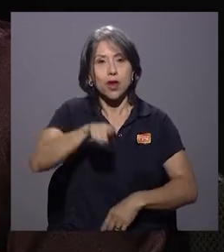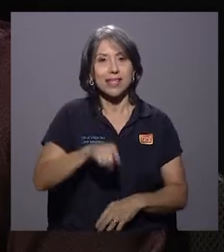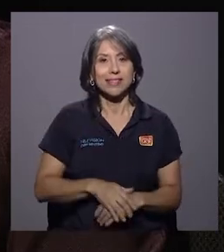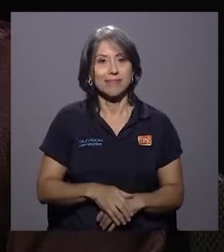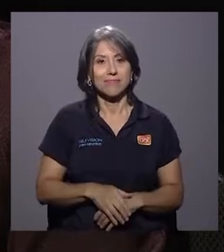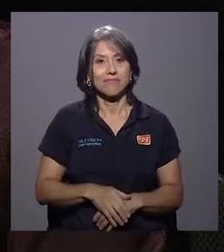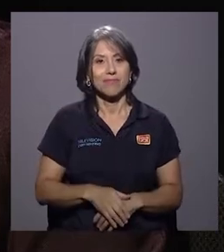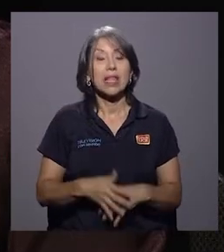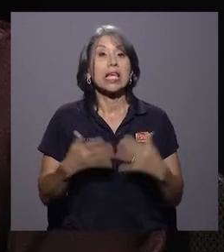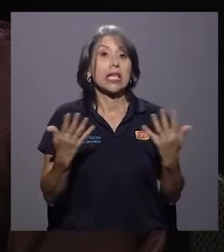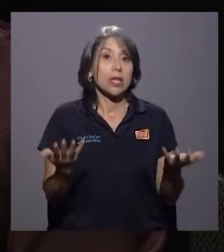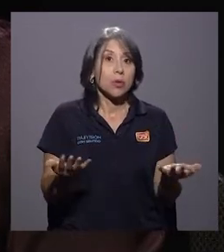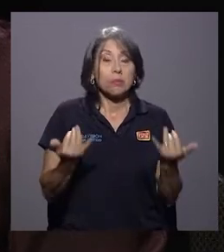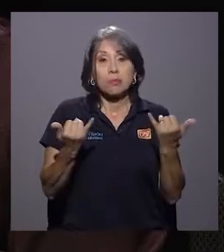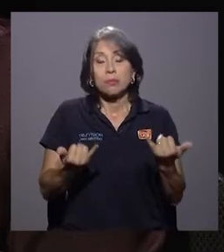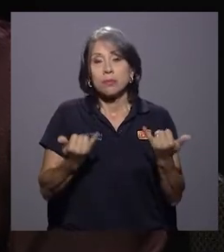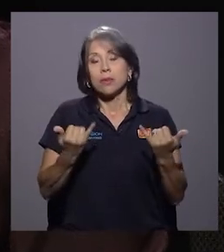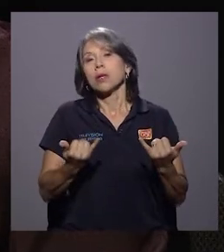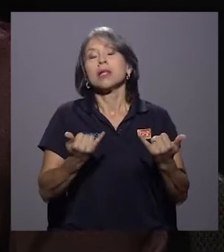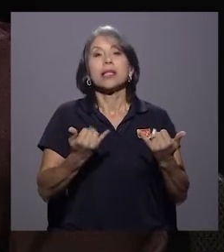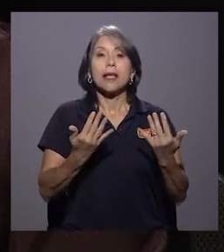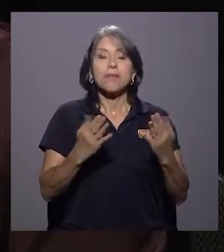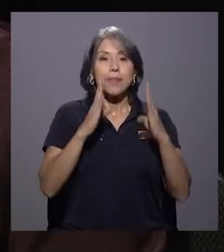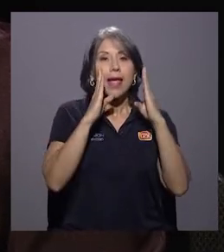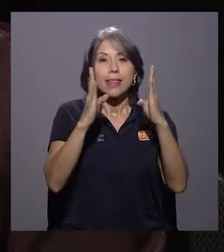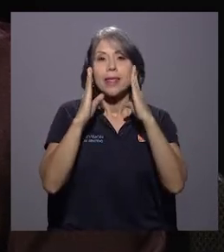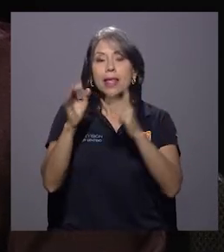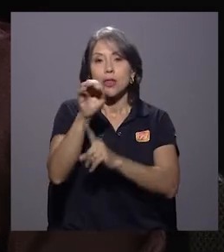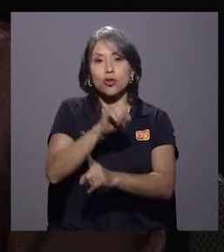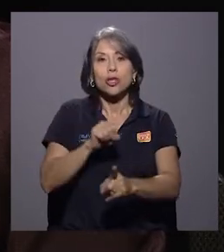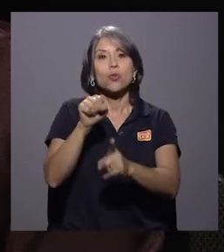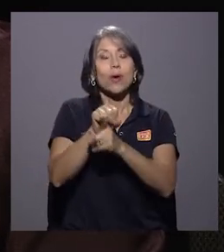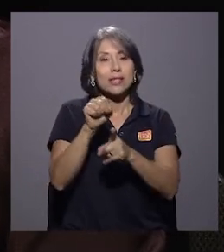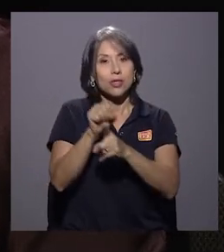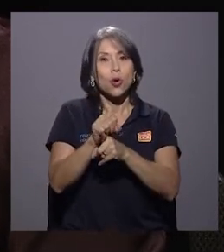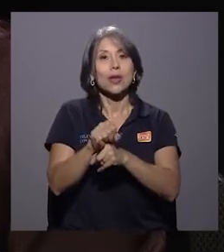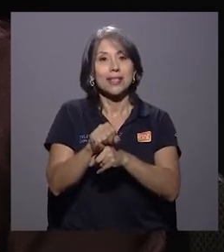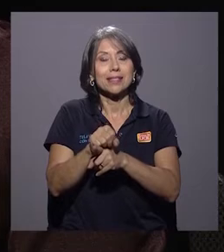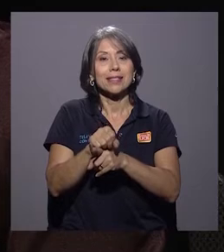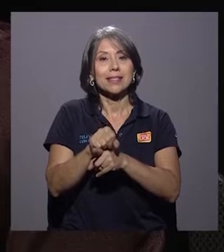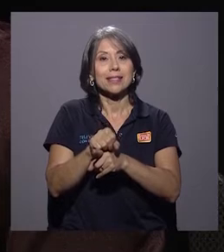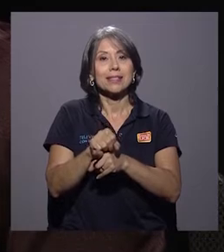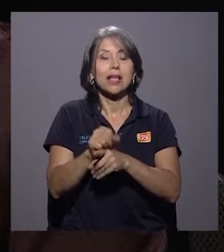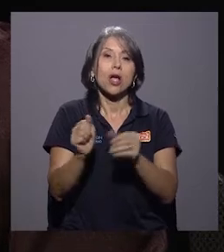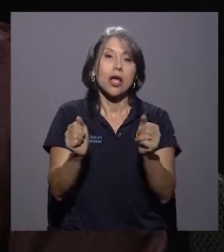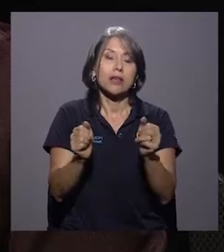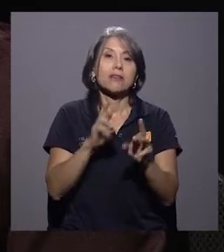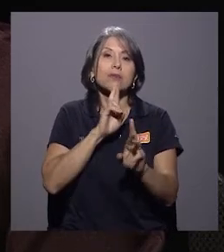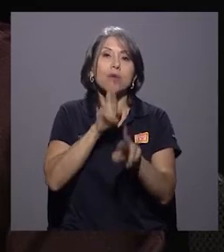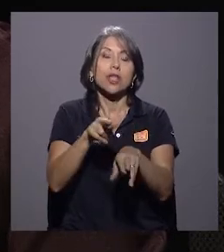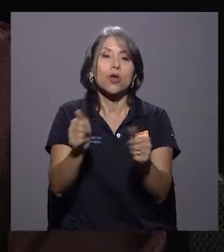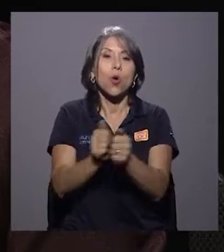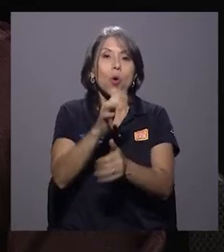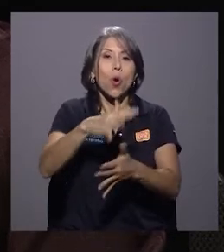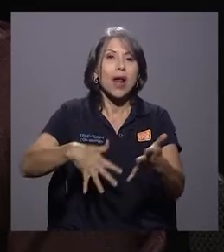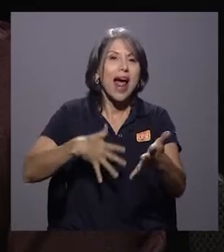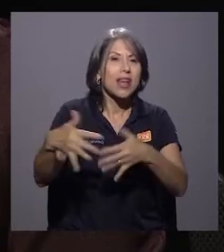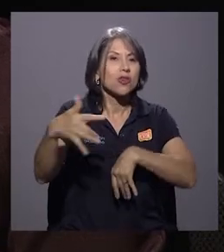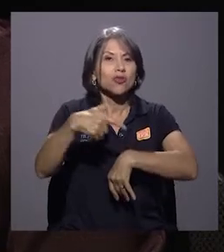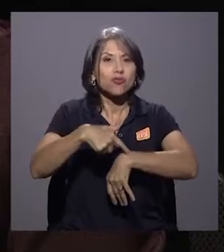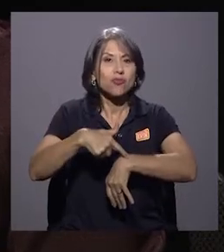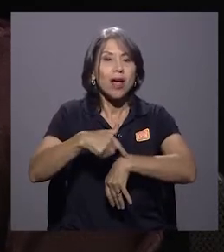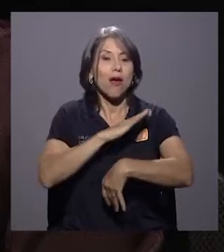horarios que se han venido atendiendo estas situaciones, como primer respondedor, ha sido fuerza pública a través de 911.